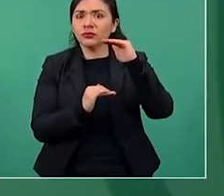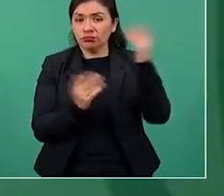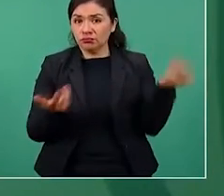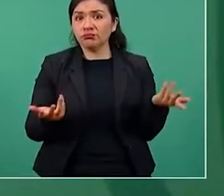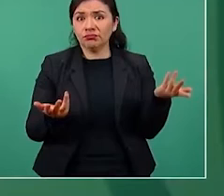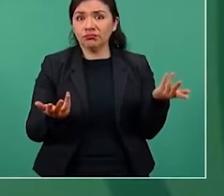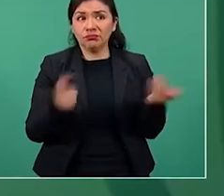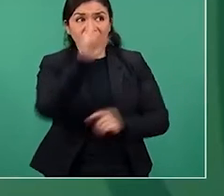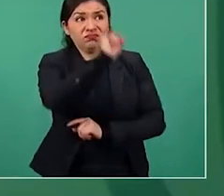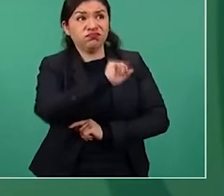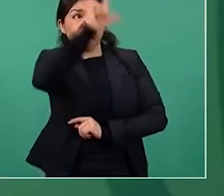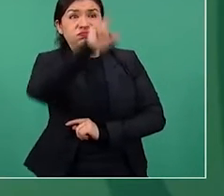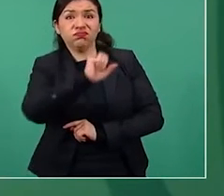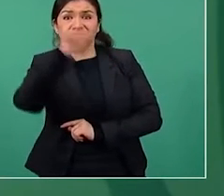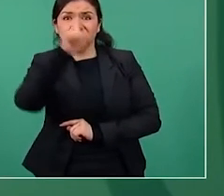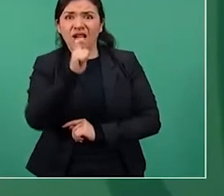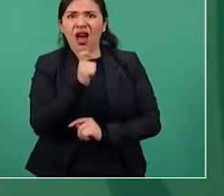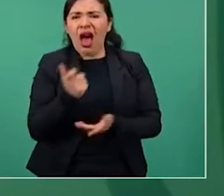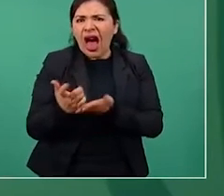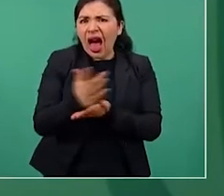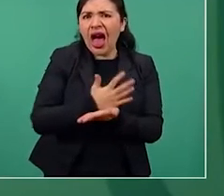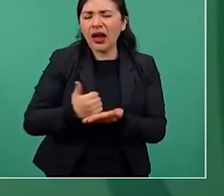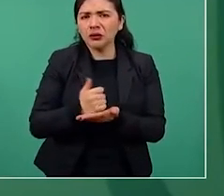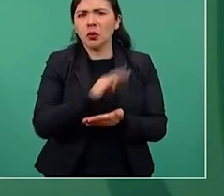¿Cuántos funcionarios públicos?